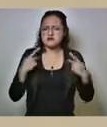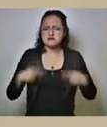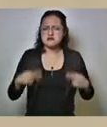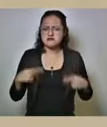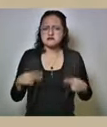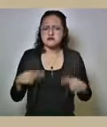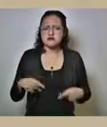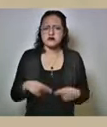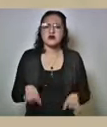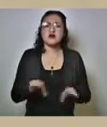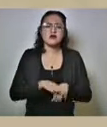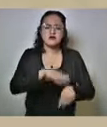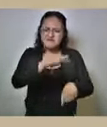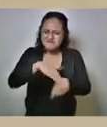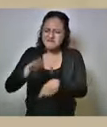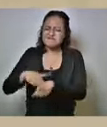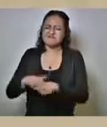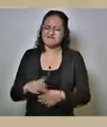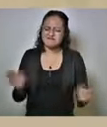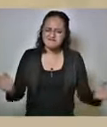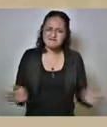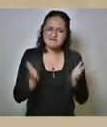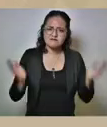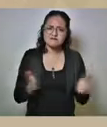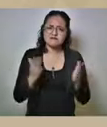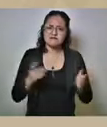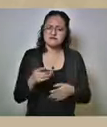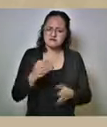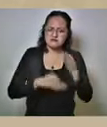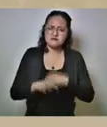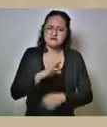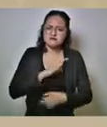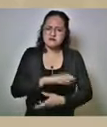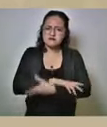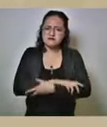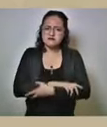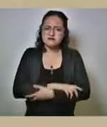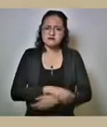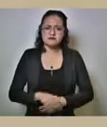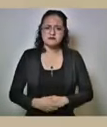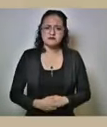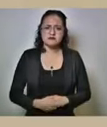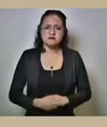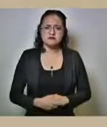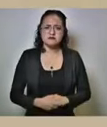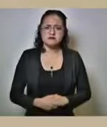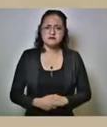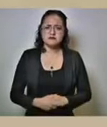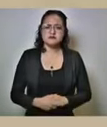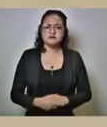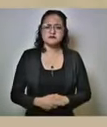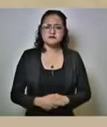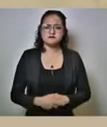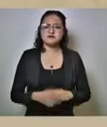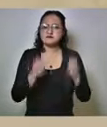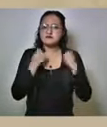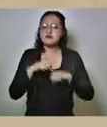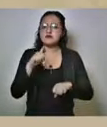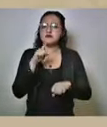es despertar la la solidaridad la solidaridad social